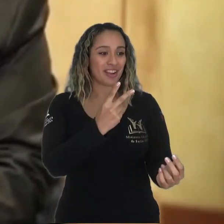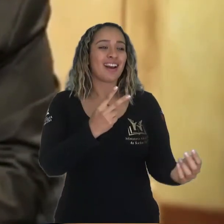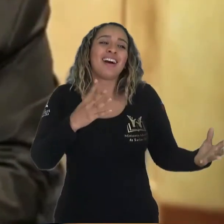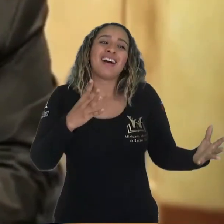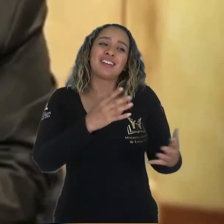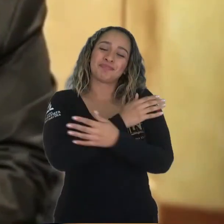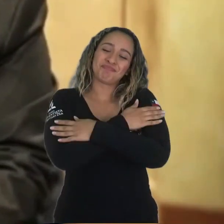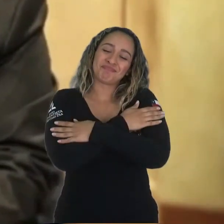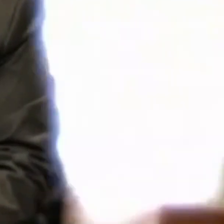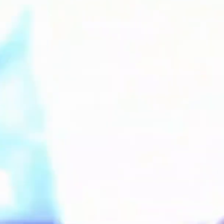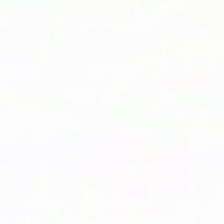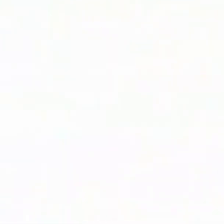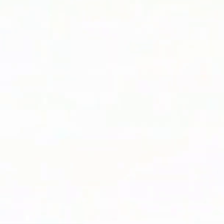queridos Que la muerte te arrancó